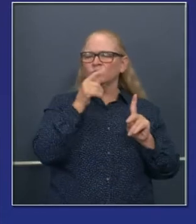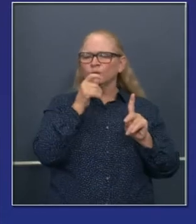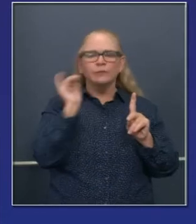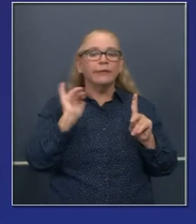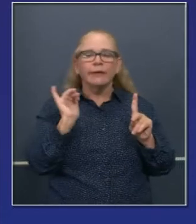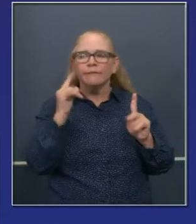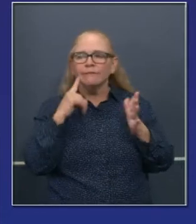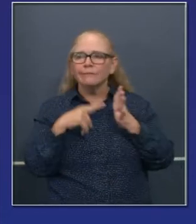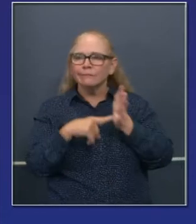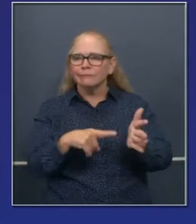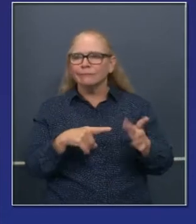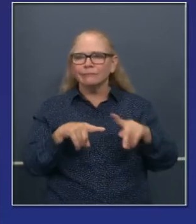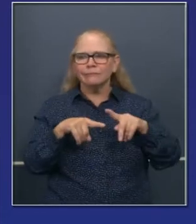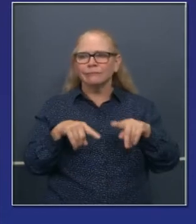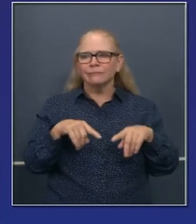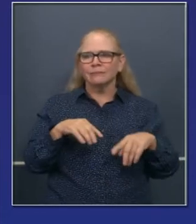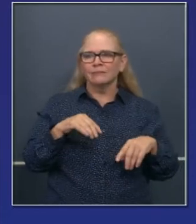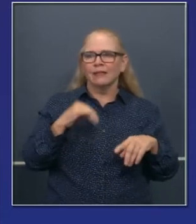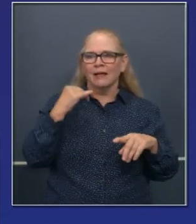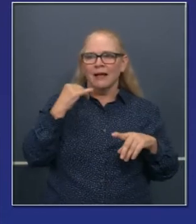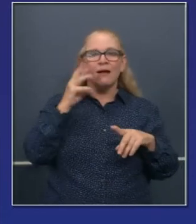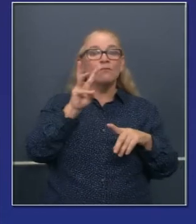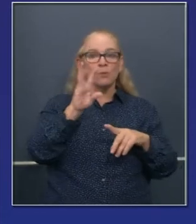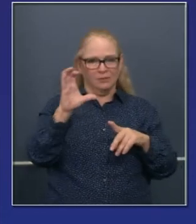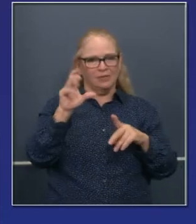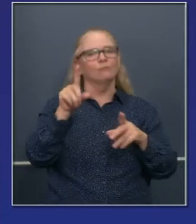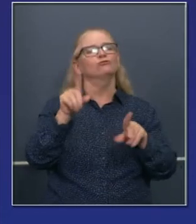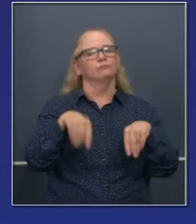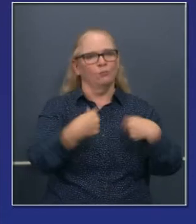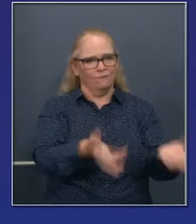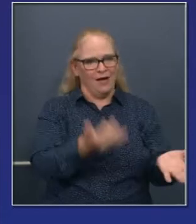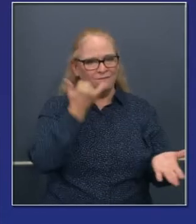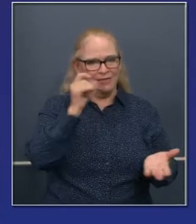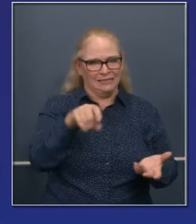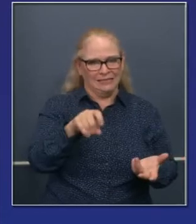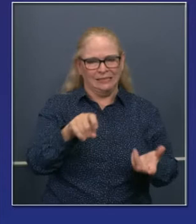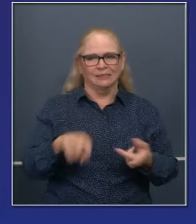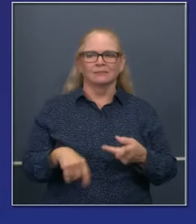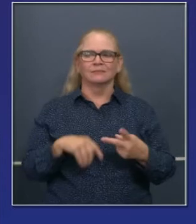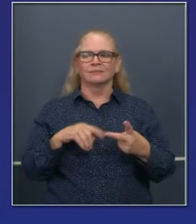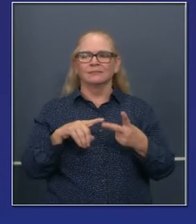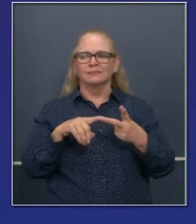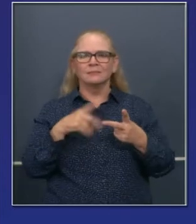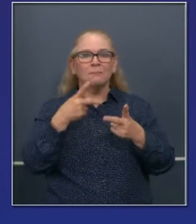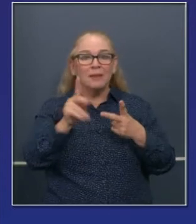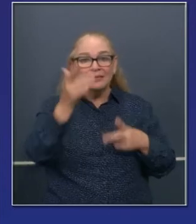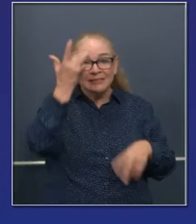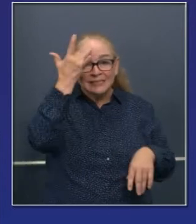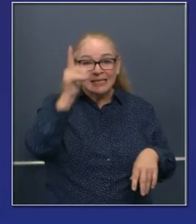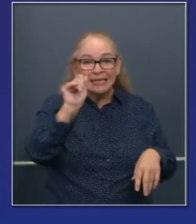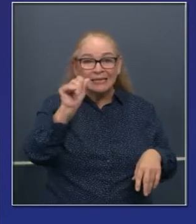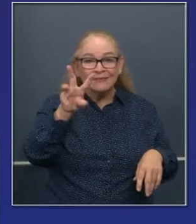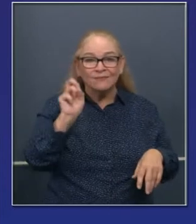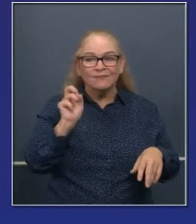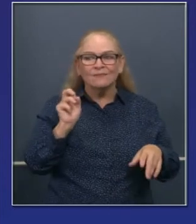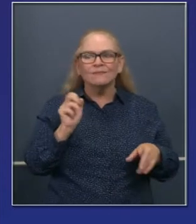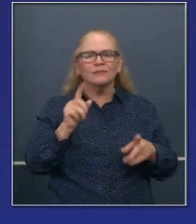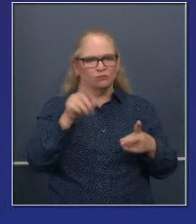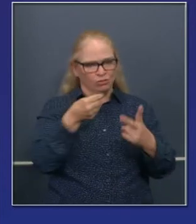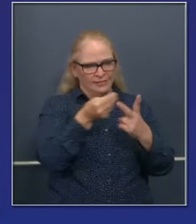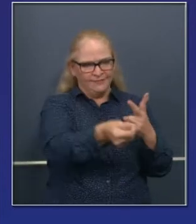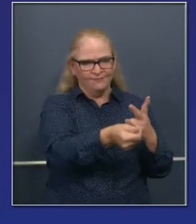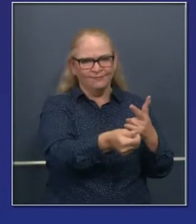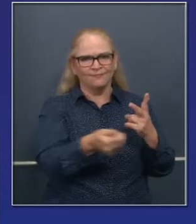Son los trabajadores a los cuales le damos beneficios de compensación al trabajador, pagos por enfermedad, que lo hemos hecho en esta